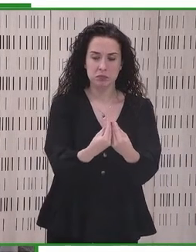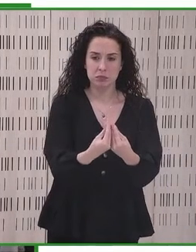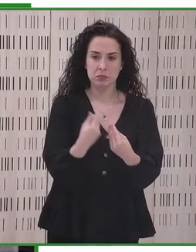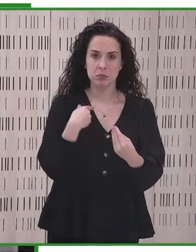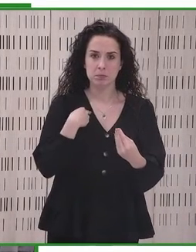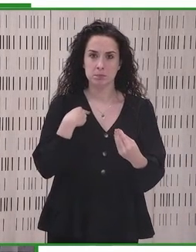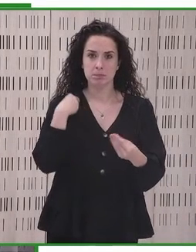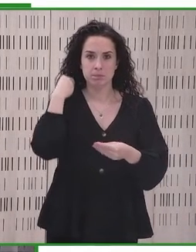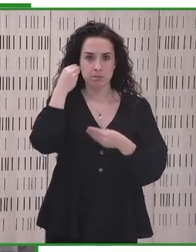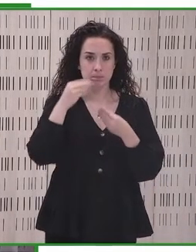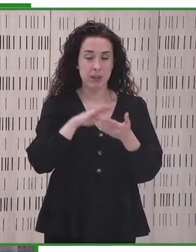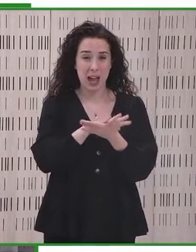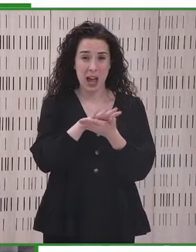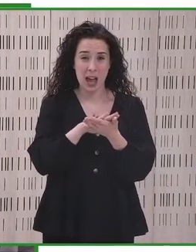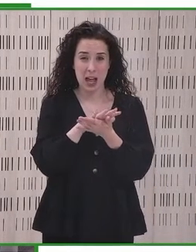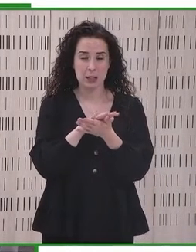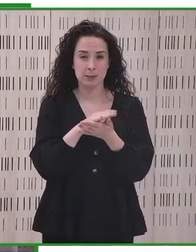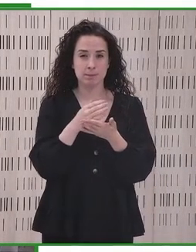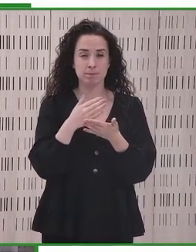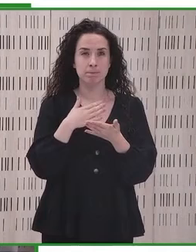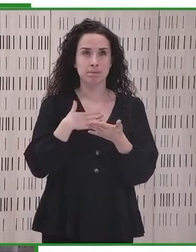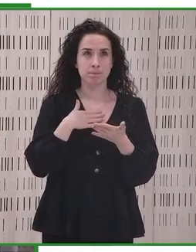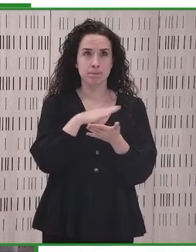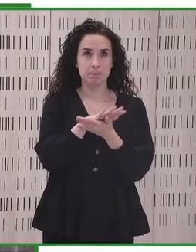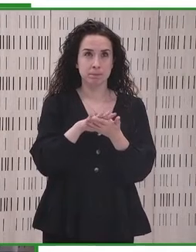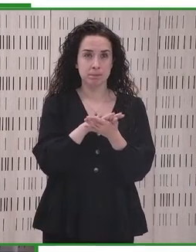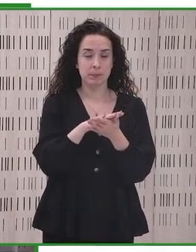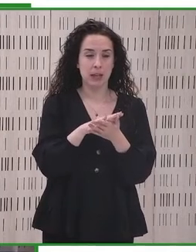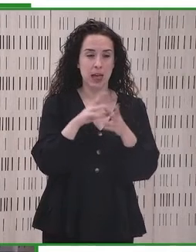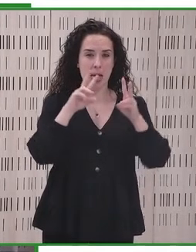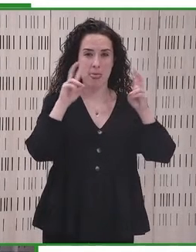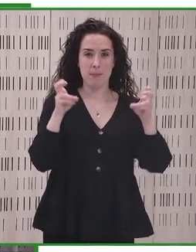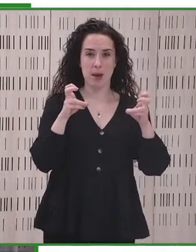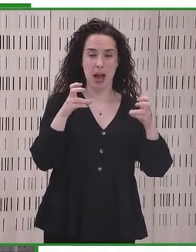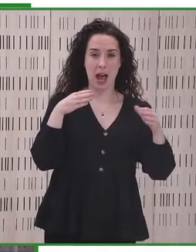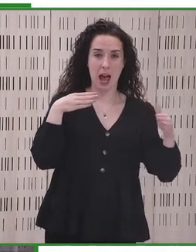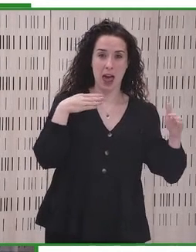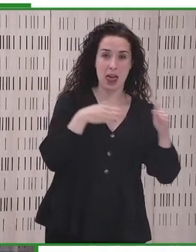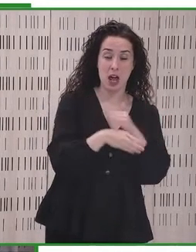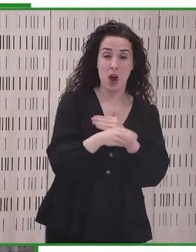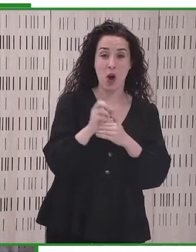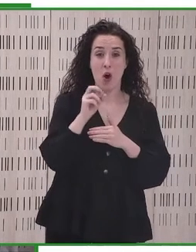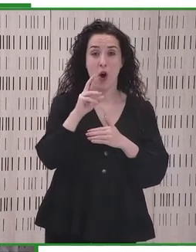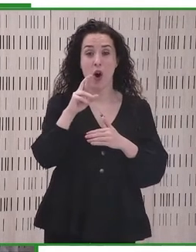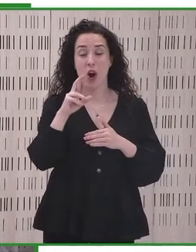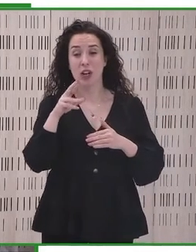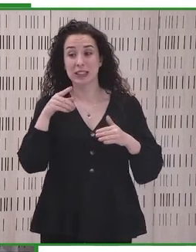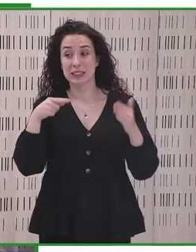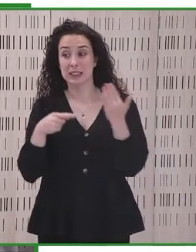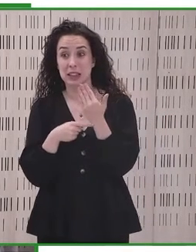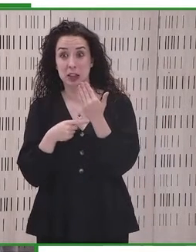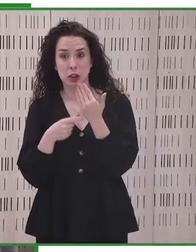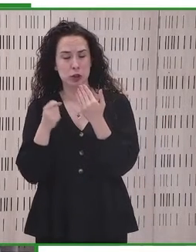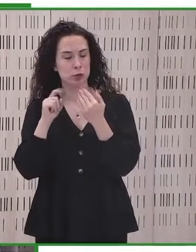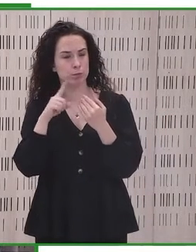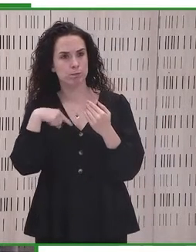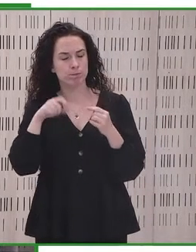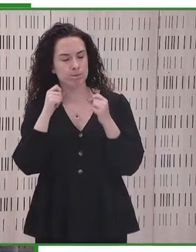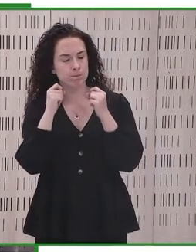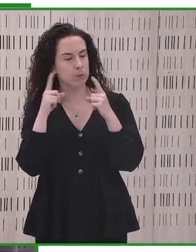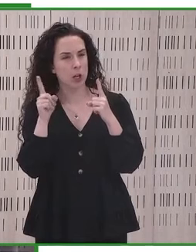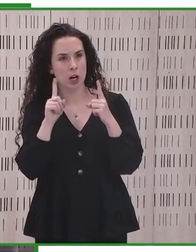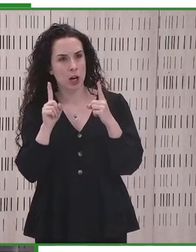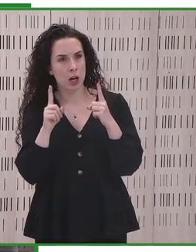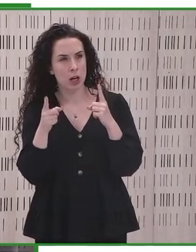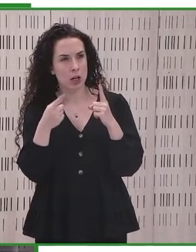al hecho de que cuando hablamos de tecnología y accesibilidad no nos damos cuenta muchísimas veces que nos estamos